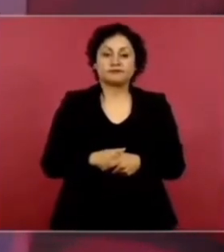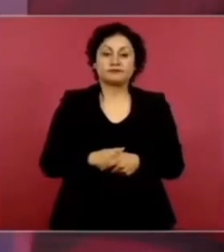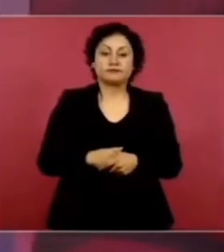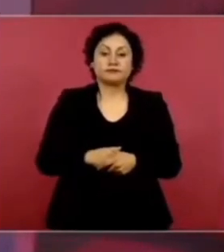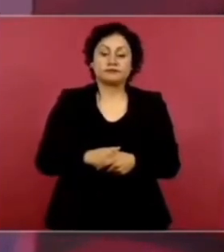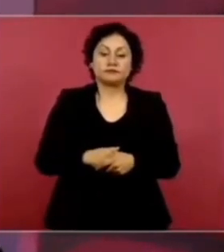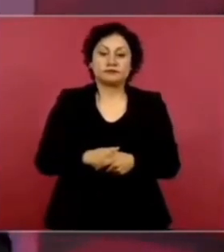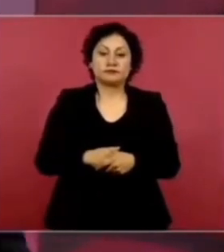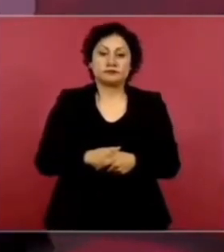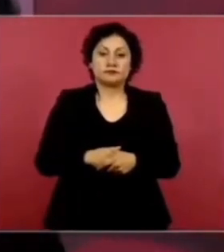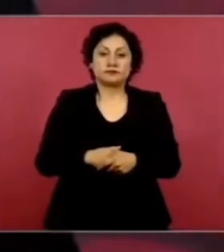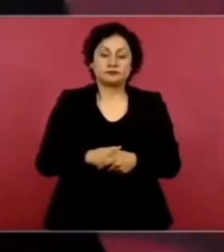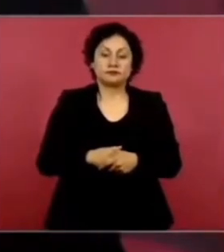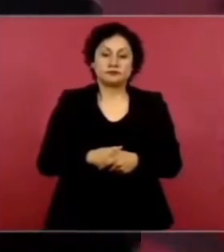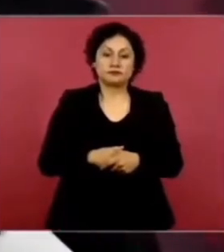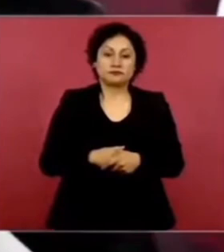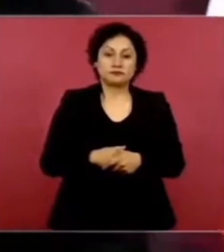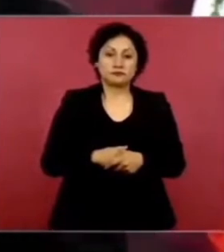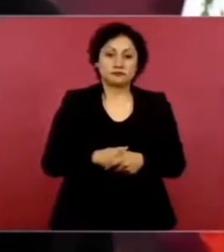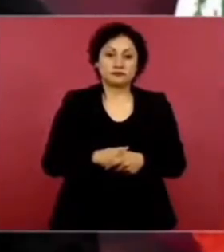Y por eso.